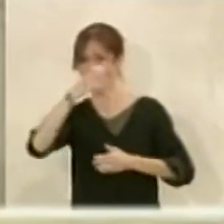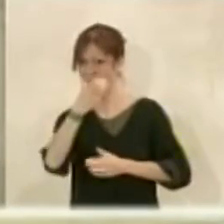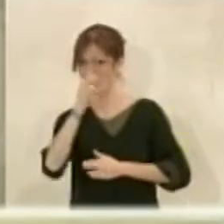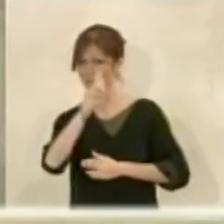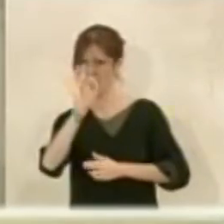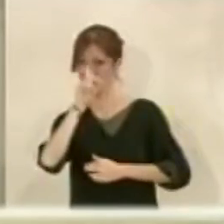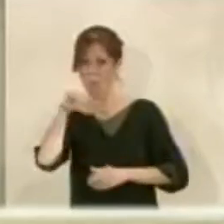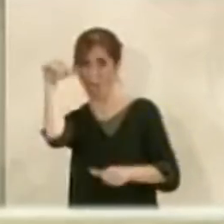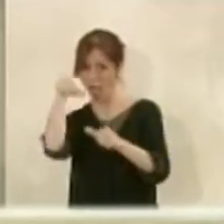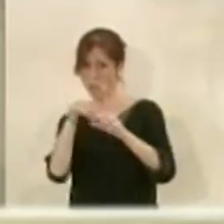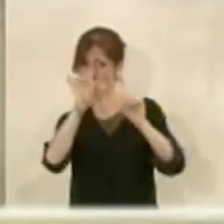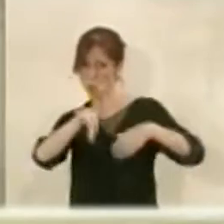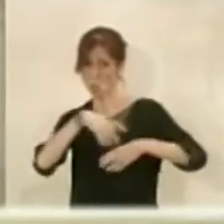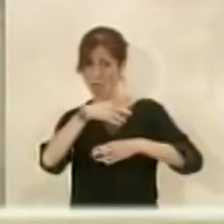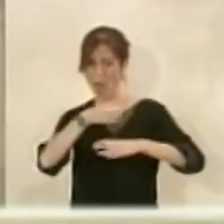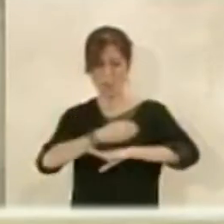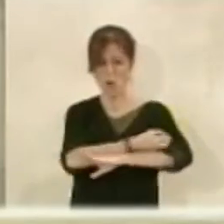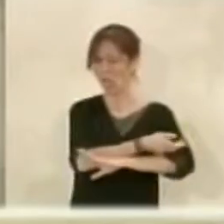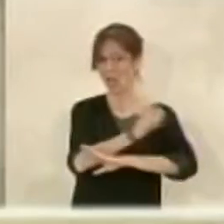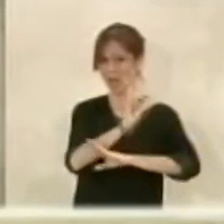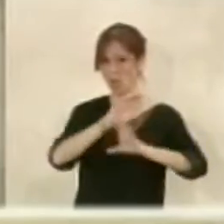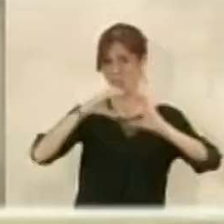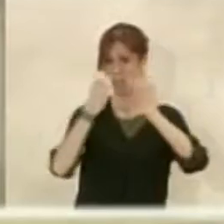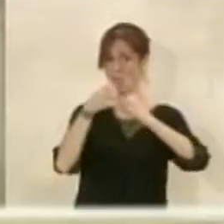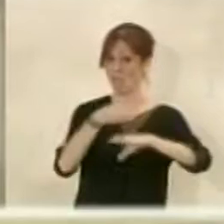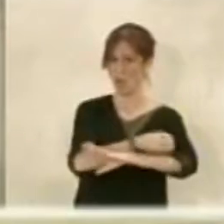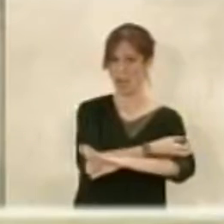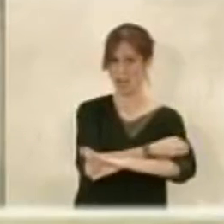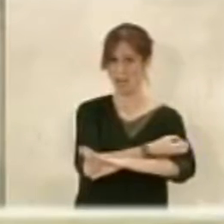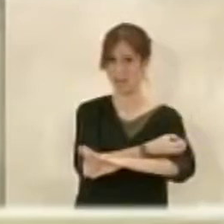tardado 25 ni 30 años como la estación del ferrocarril que todavía está sin terminar